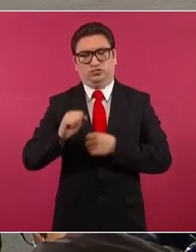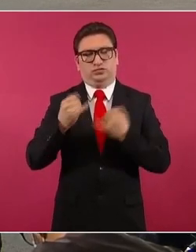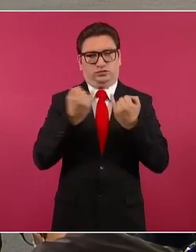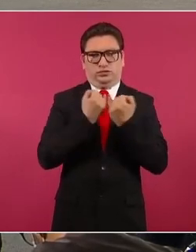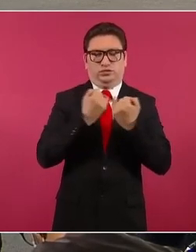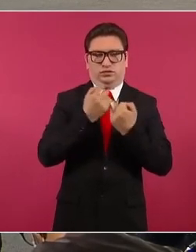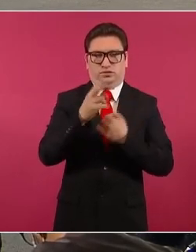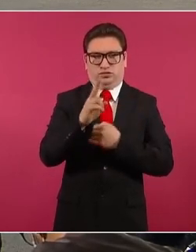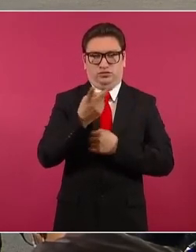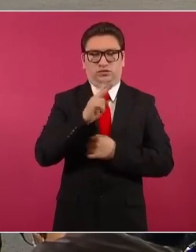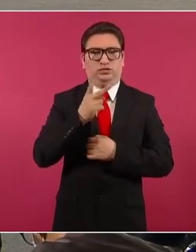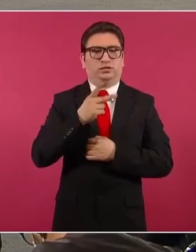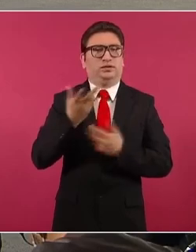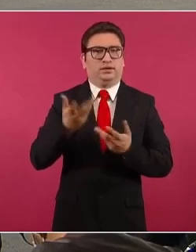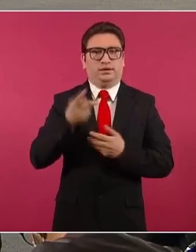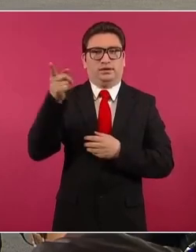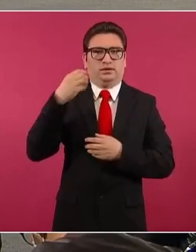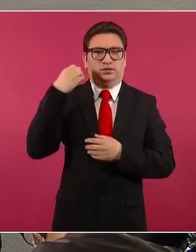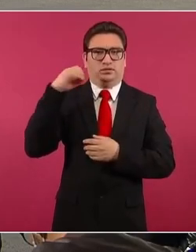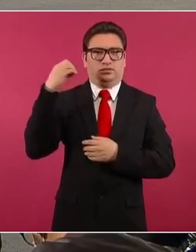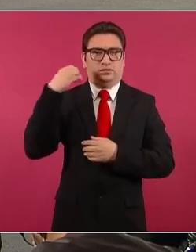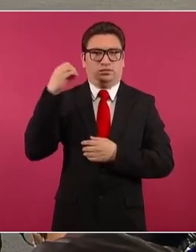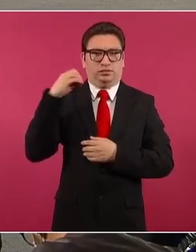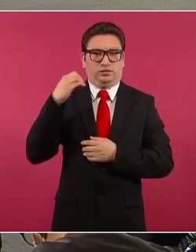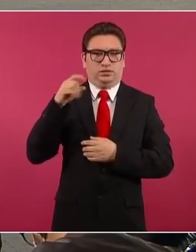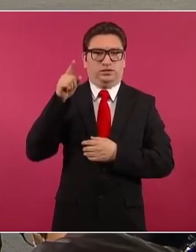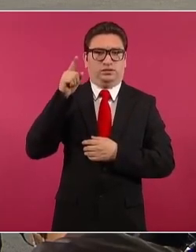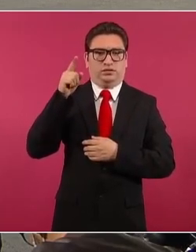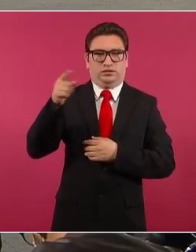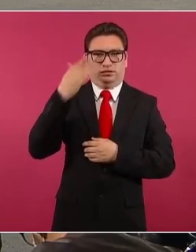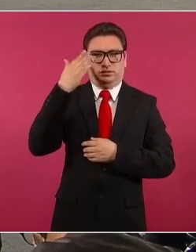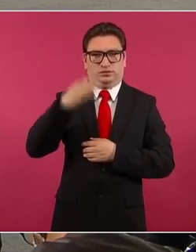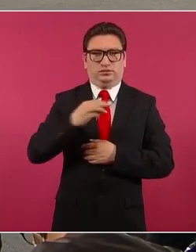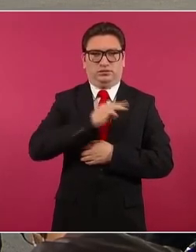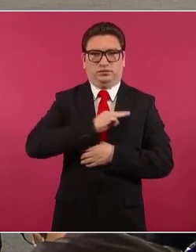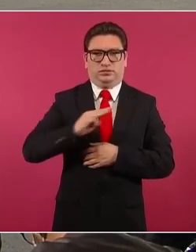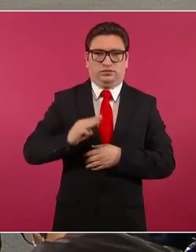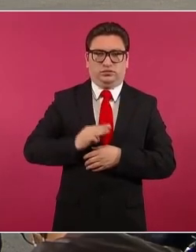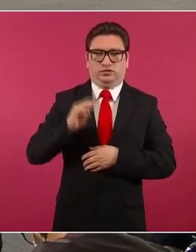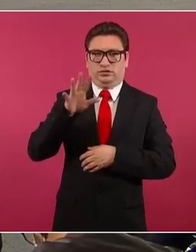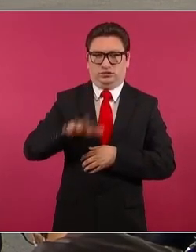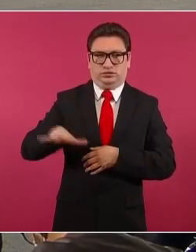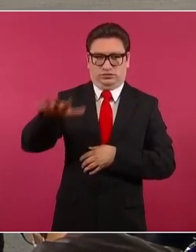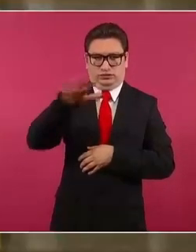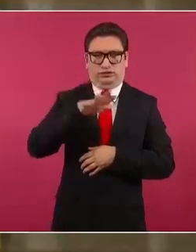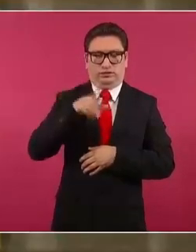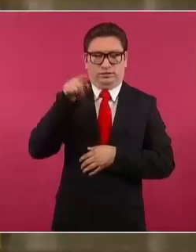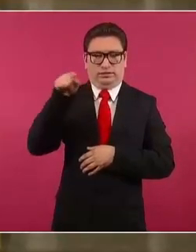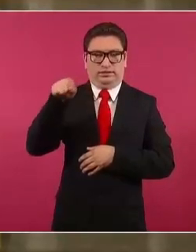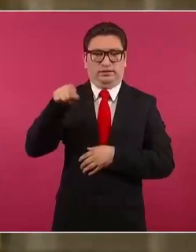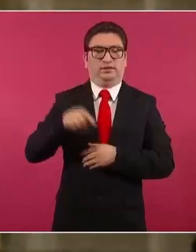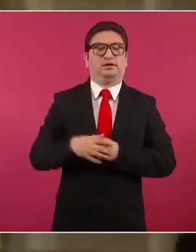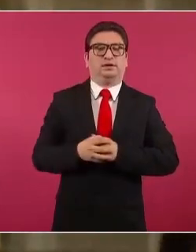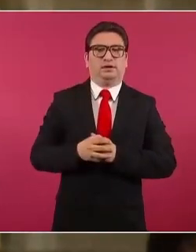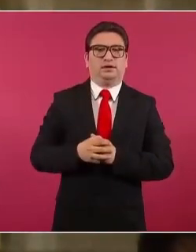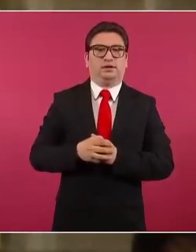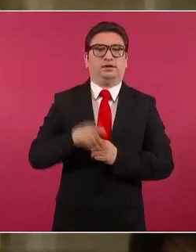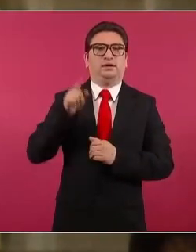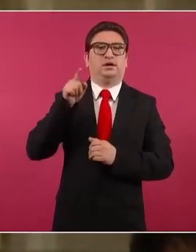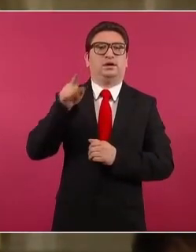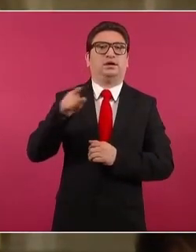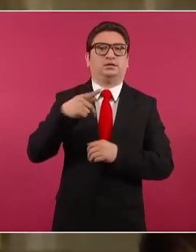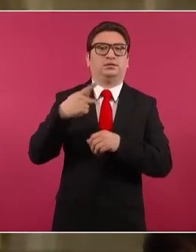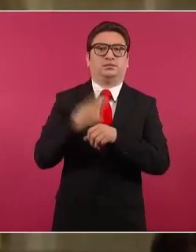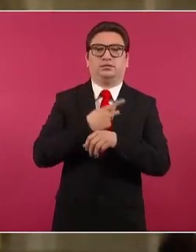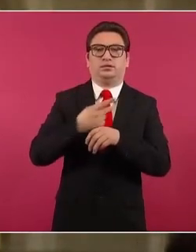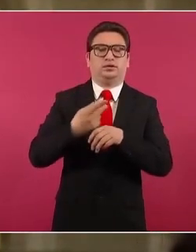en Oaxaca un alcalde, Humberto López, de un municipio de esta entidad, relataba que la situación